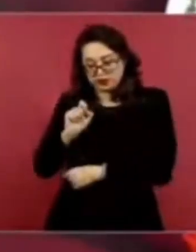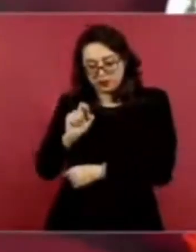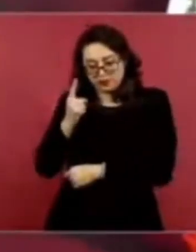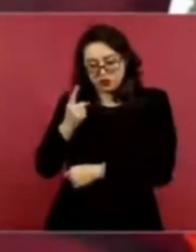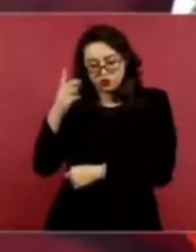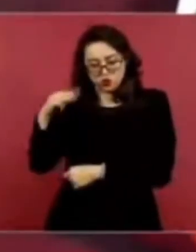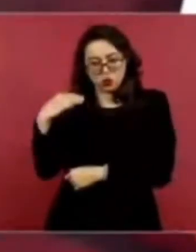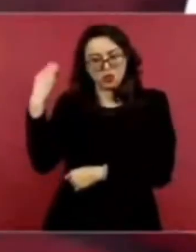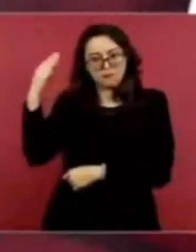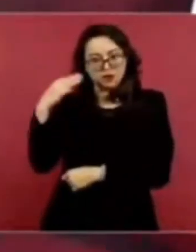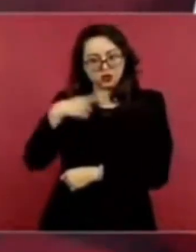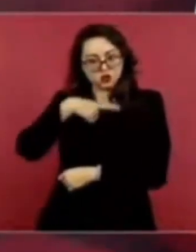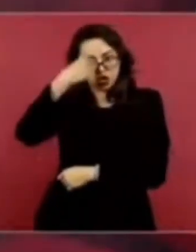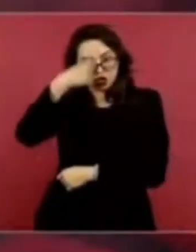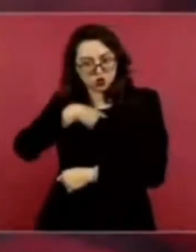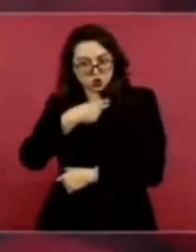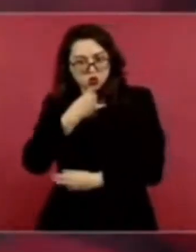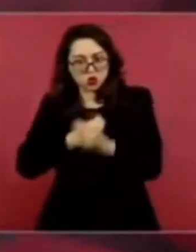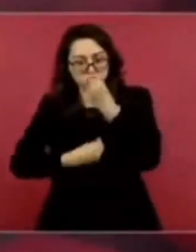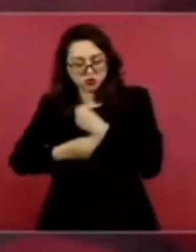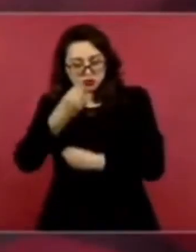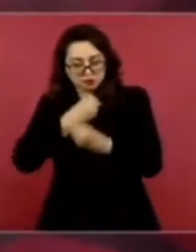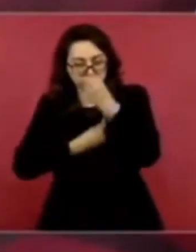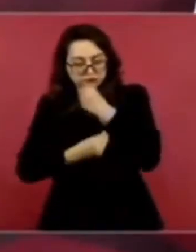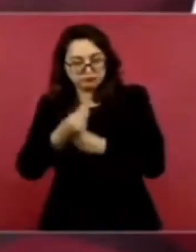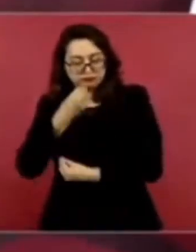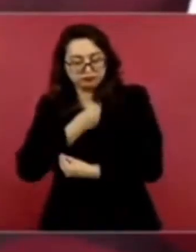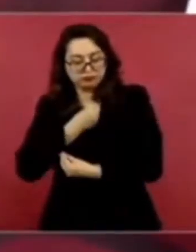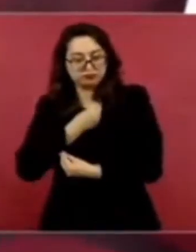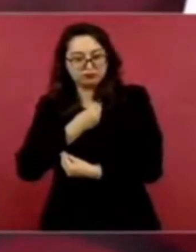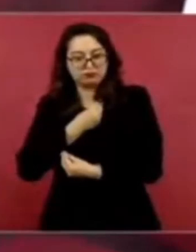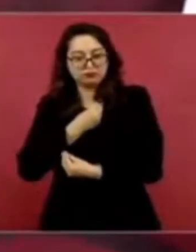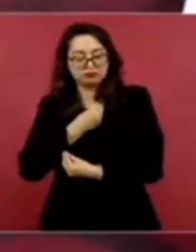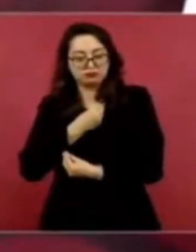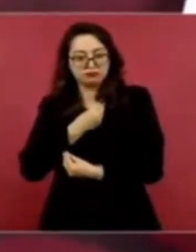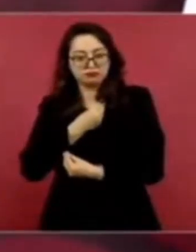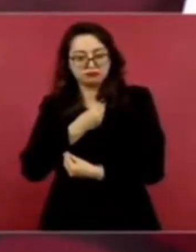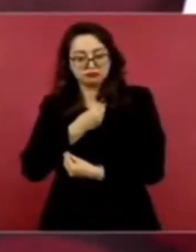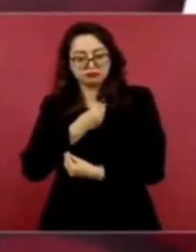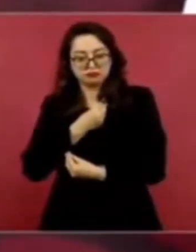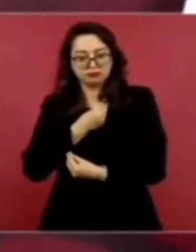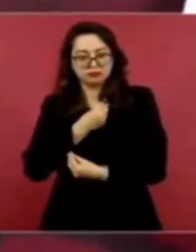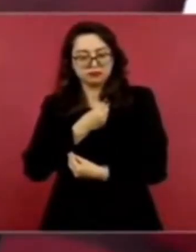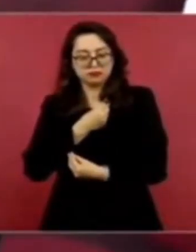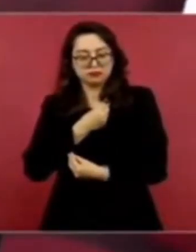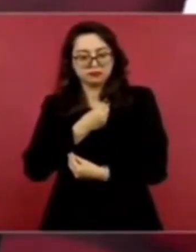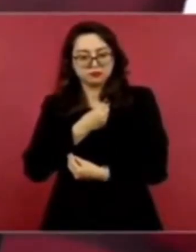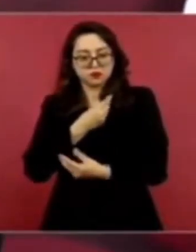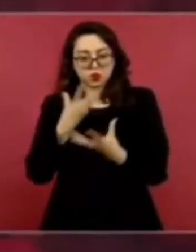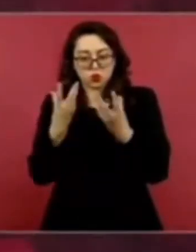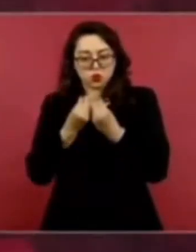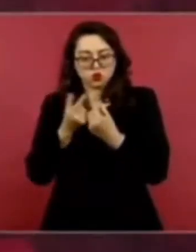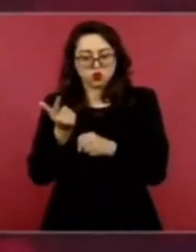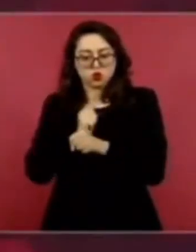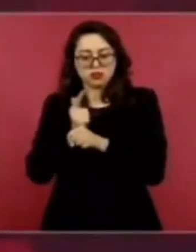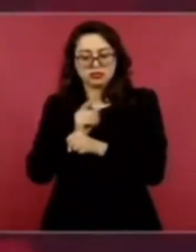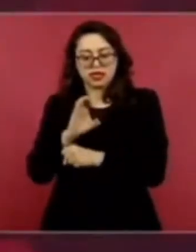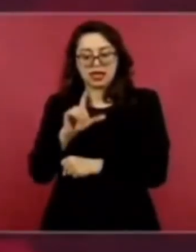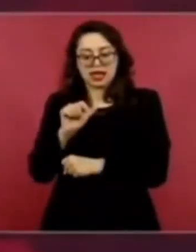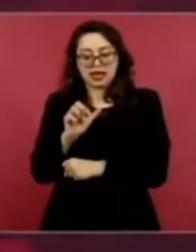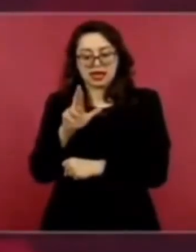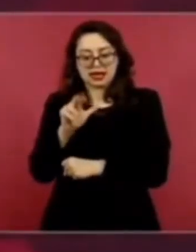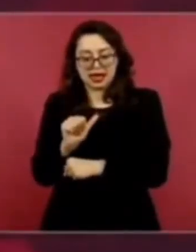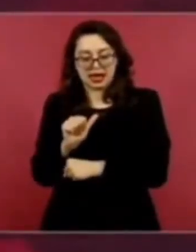la licenciada Clara Júxima, ahí en las